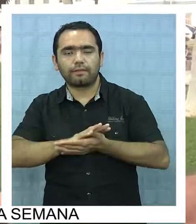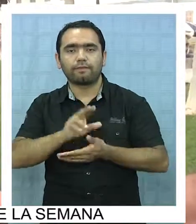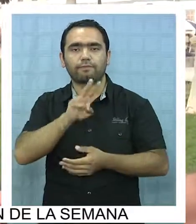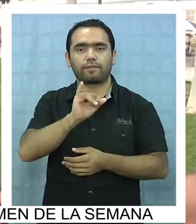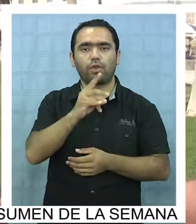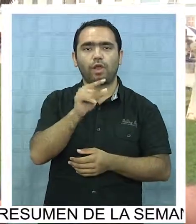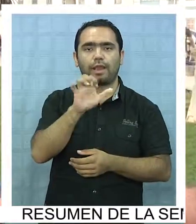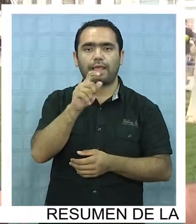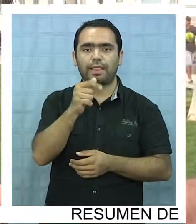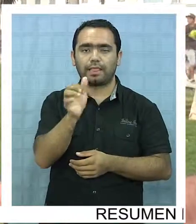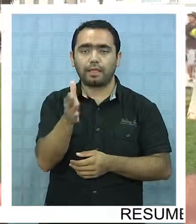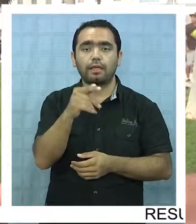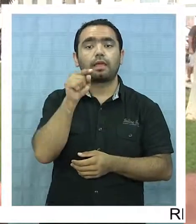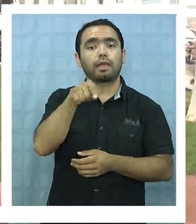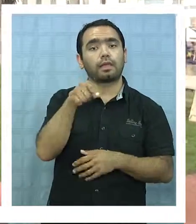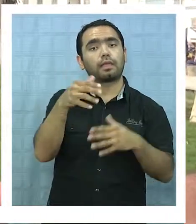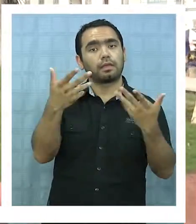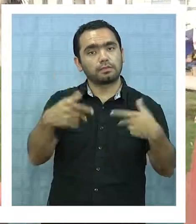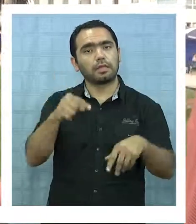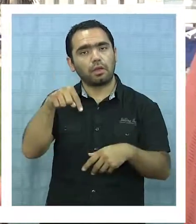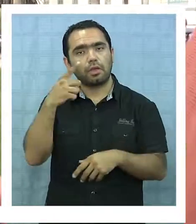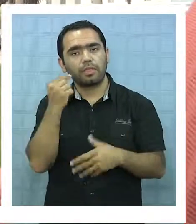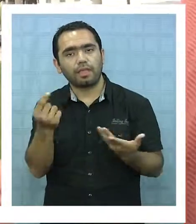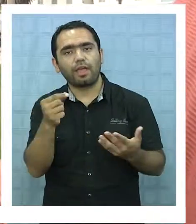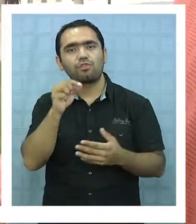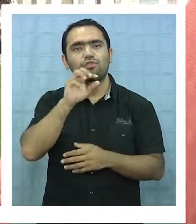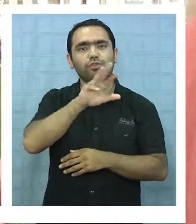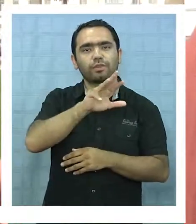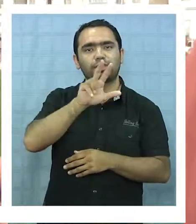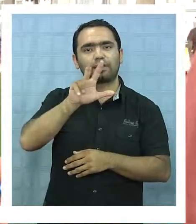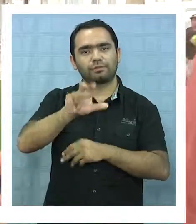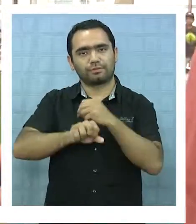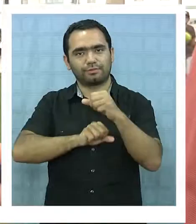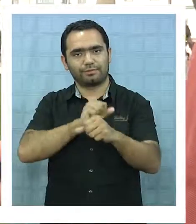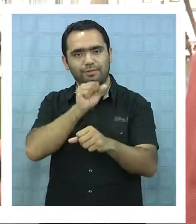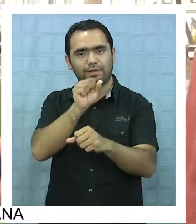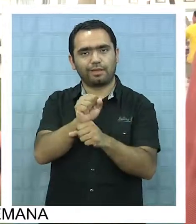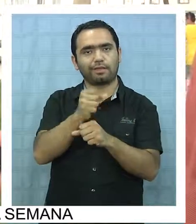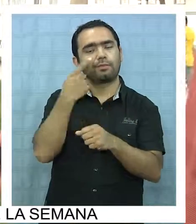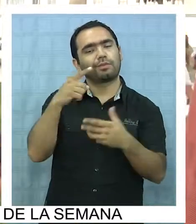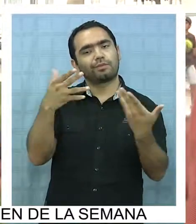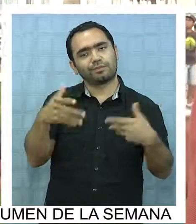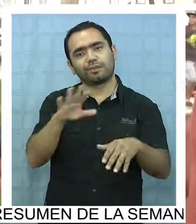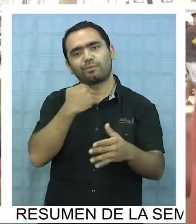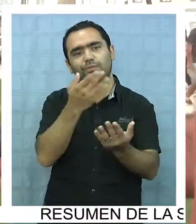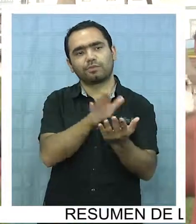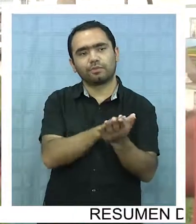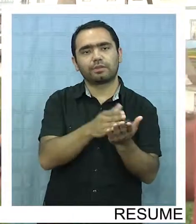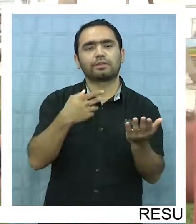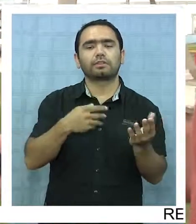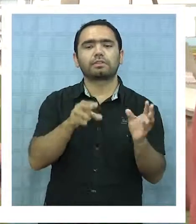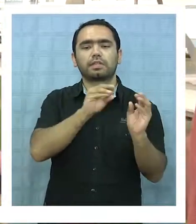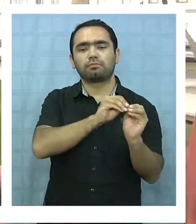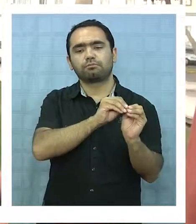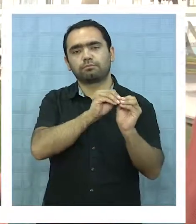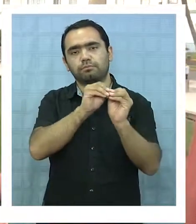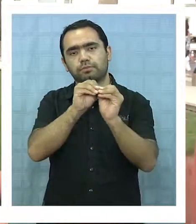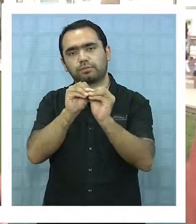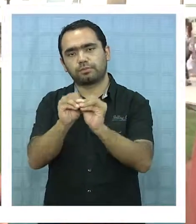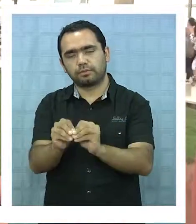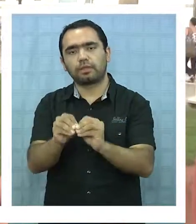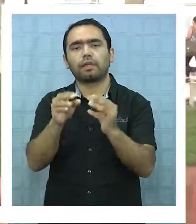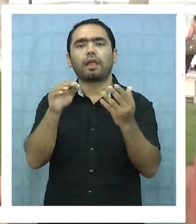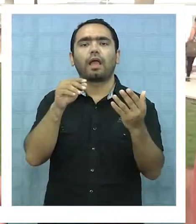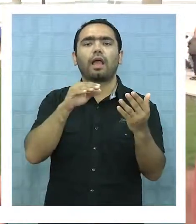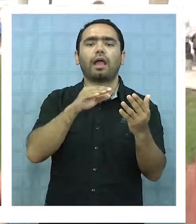cumpliría 98 años y es por eso que el Día de la Música se traslada desde noviembre, que era Santa Cecilia, el Día Nacional, se